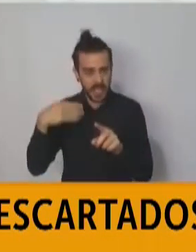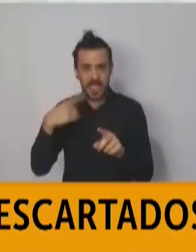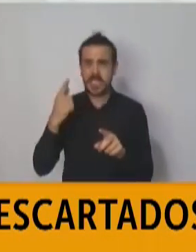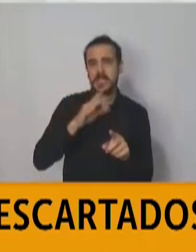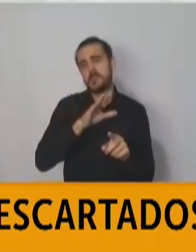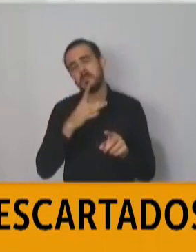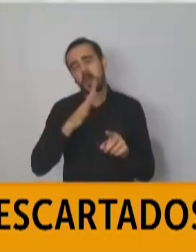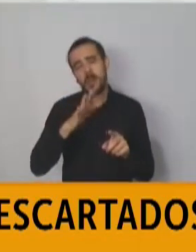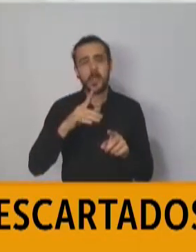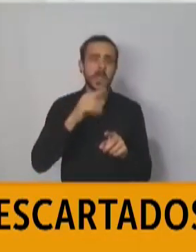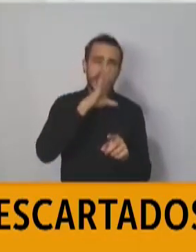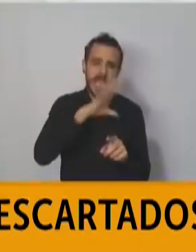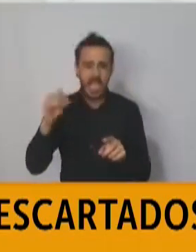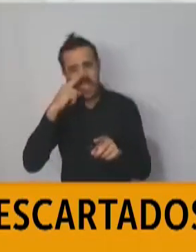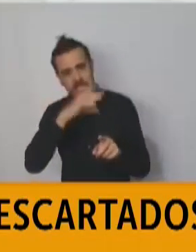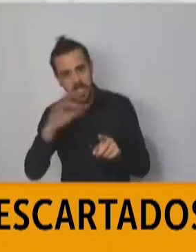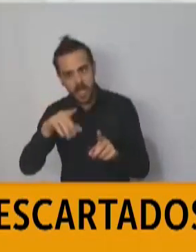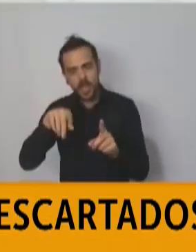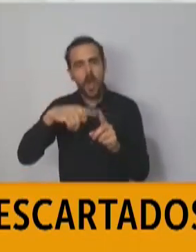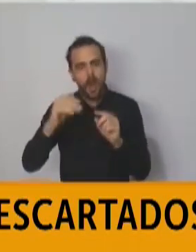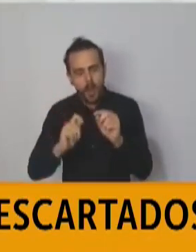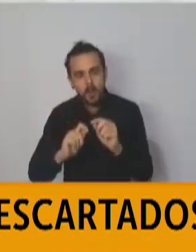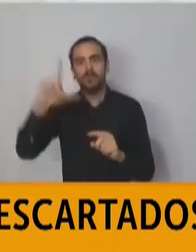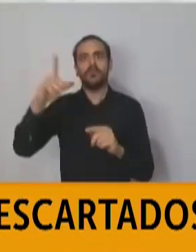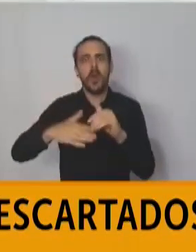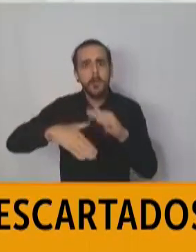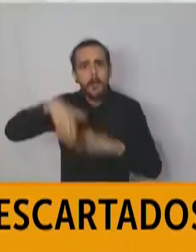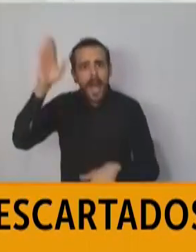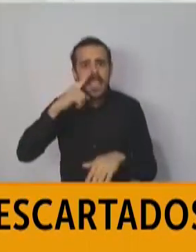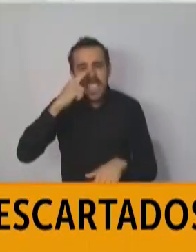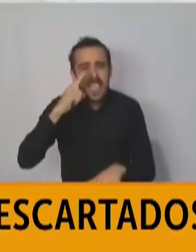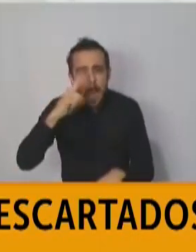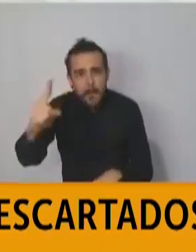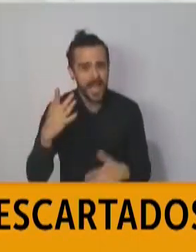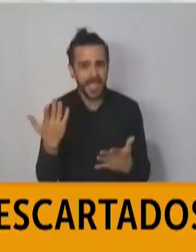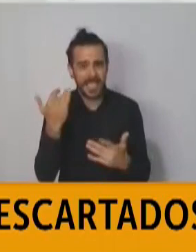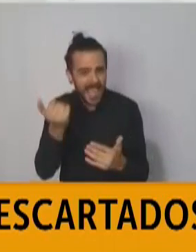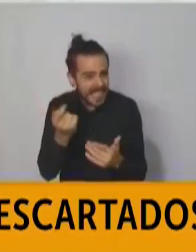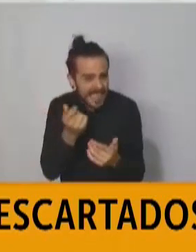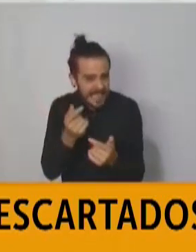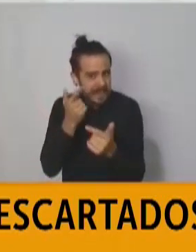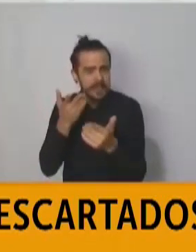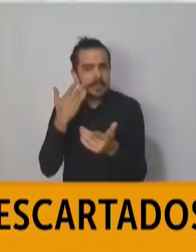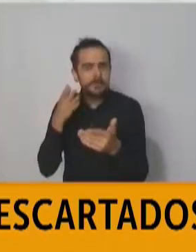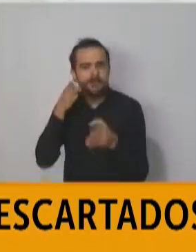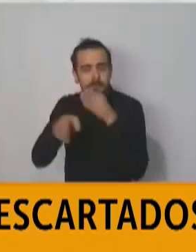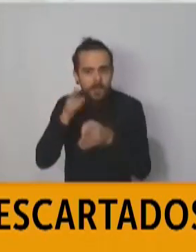por día, lo cual quiere decir que estamos llegando con mucho éxito a la provincia. También